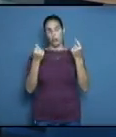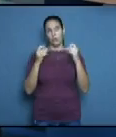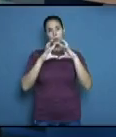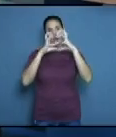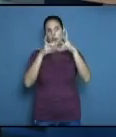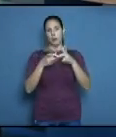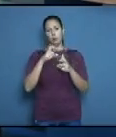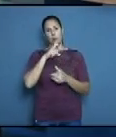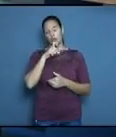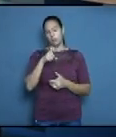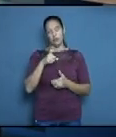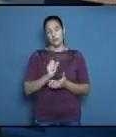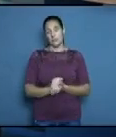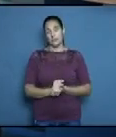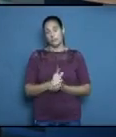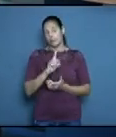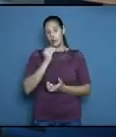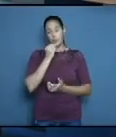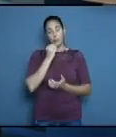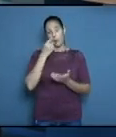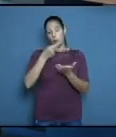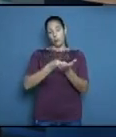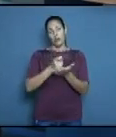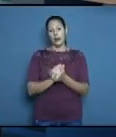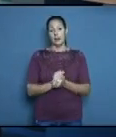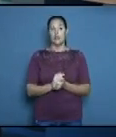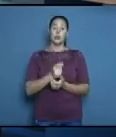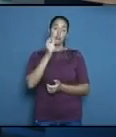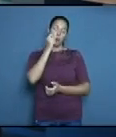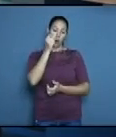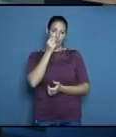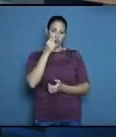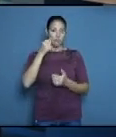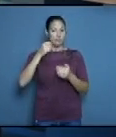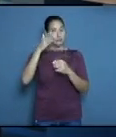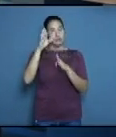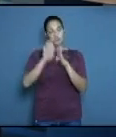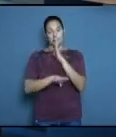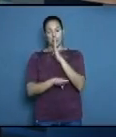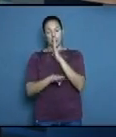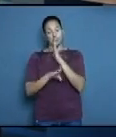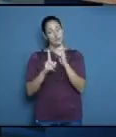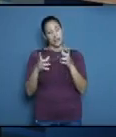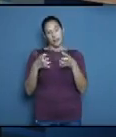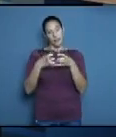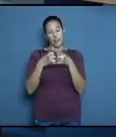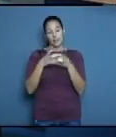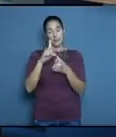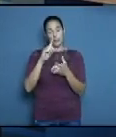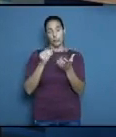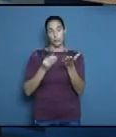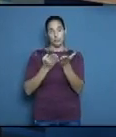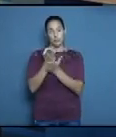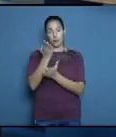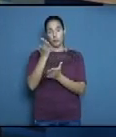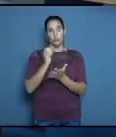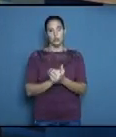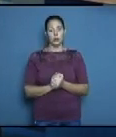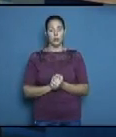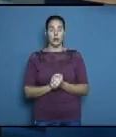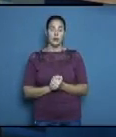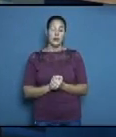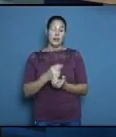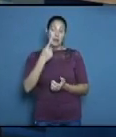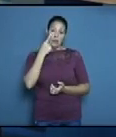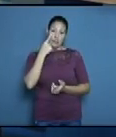económicos y miren Messi se va de el Barcelona definitivamente y es muy posible que recale con